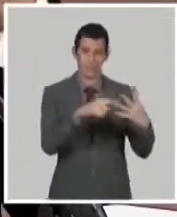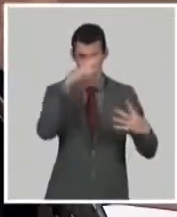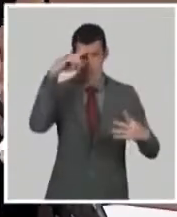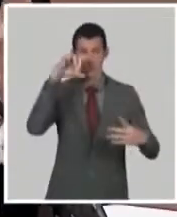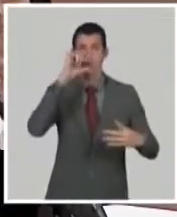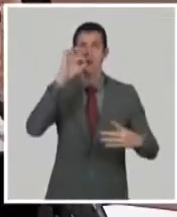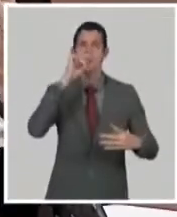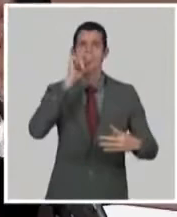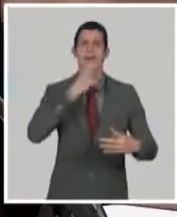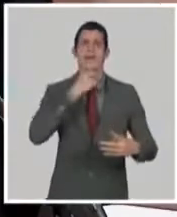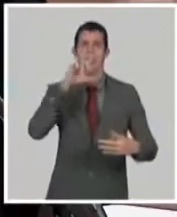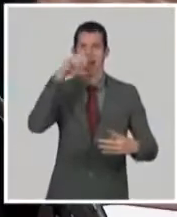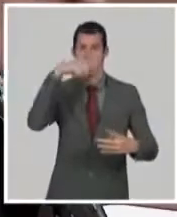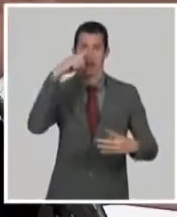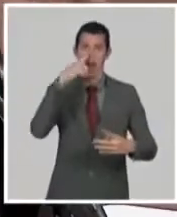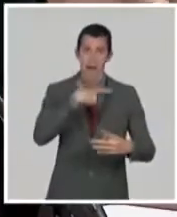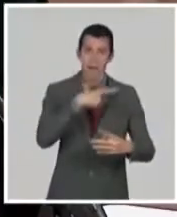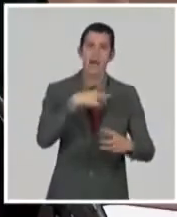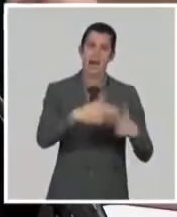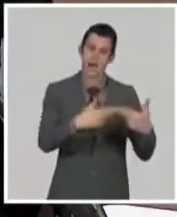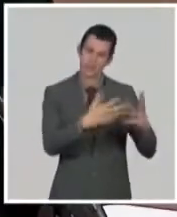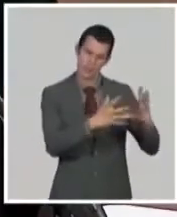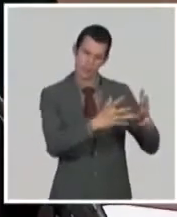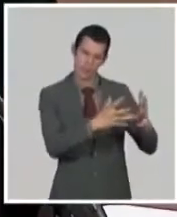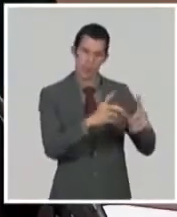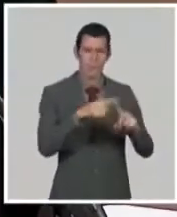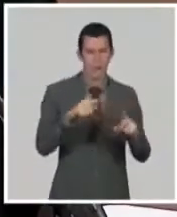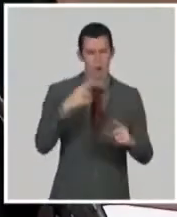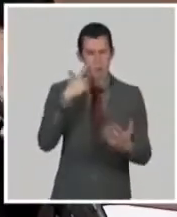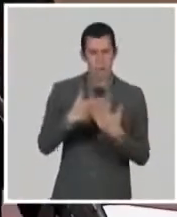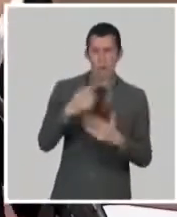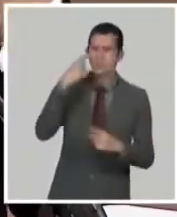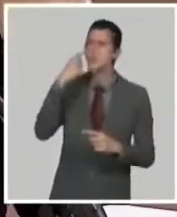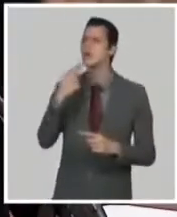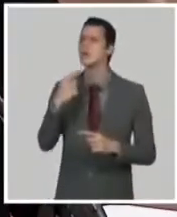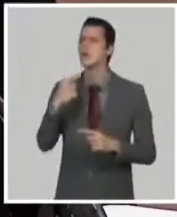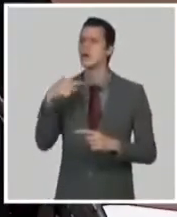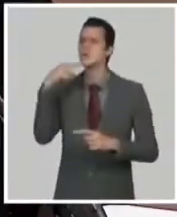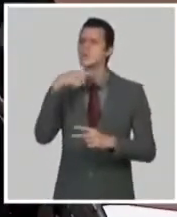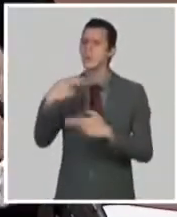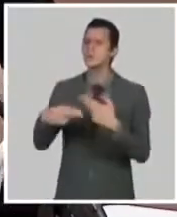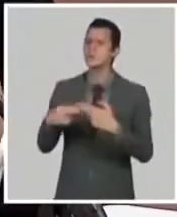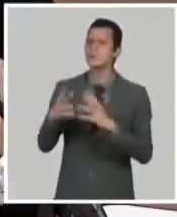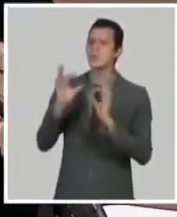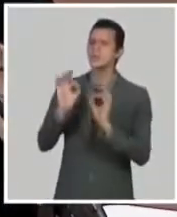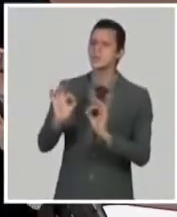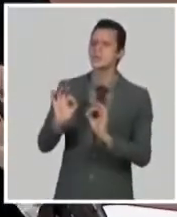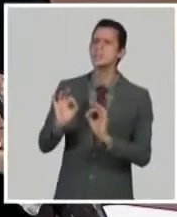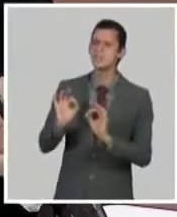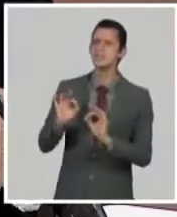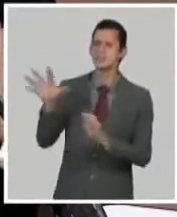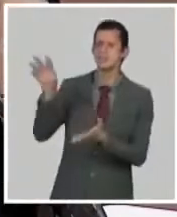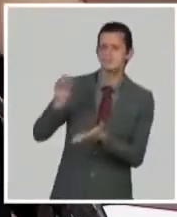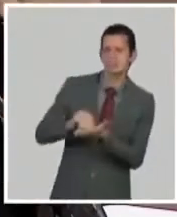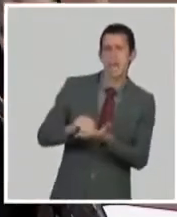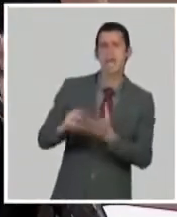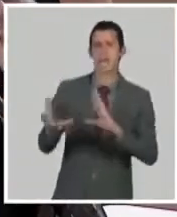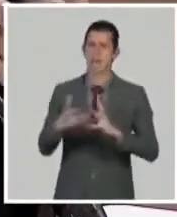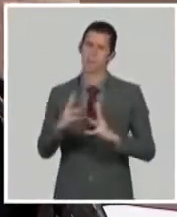espícula o de la espiga, hay otras zonas que también son interesantes para la generación de una respuesta inmune